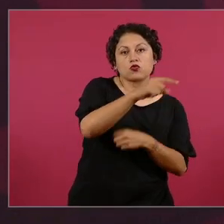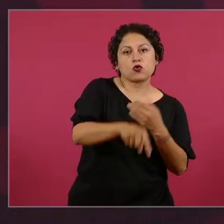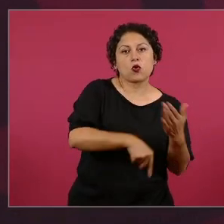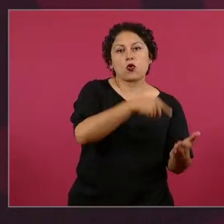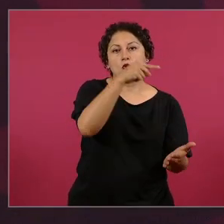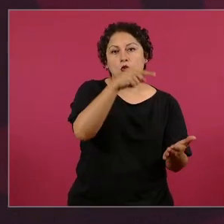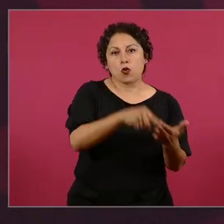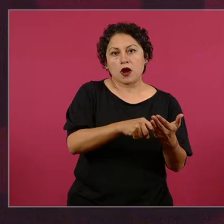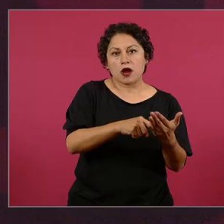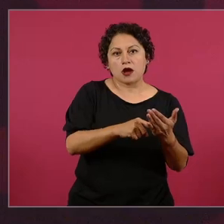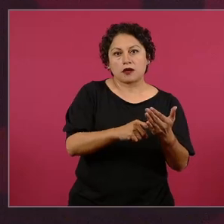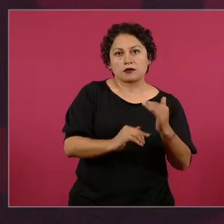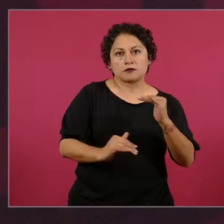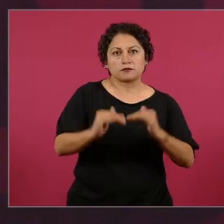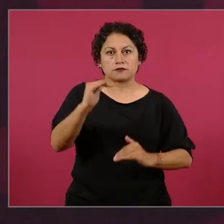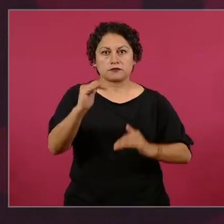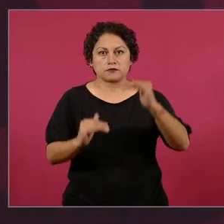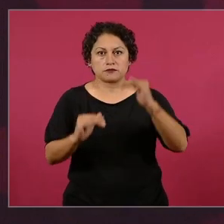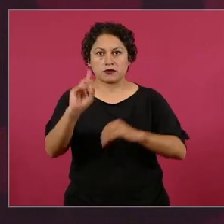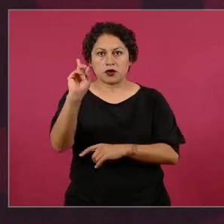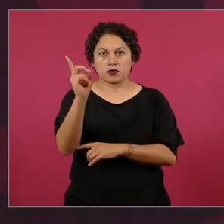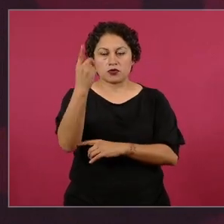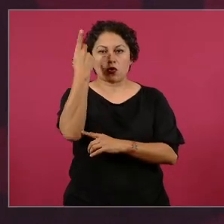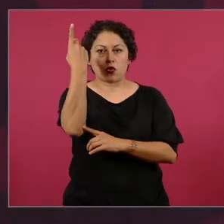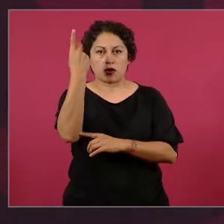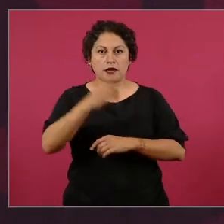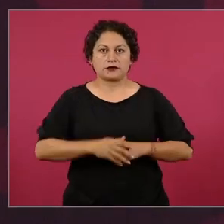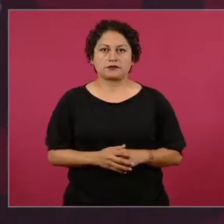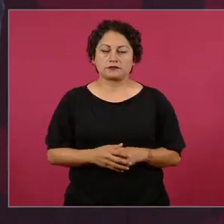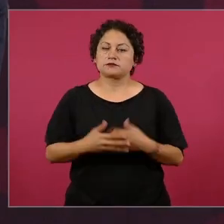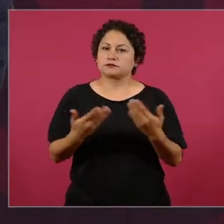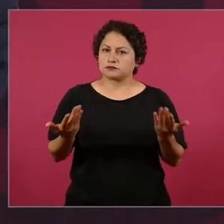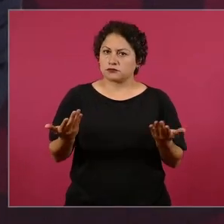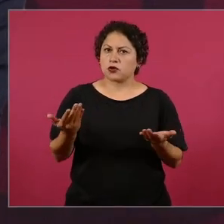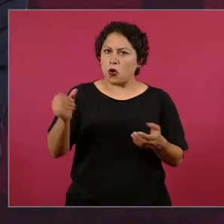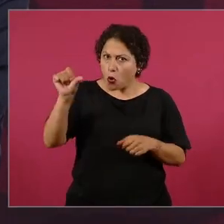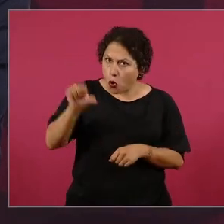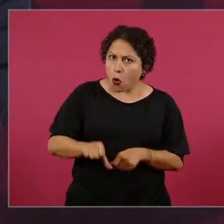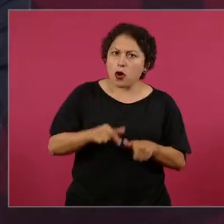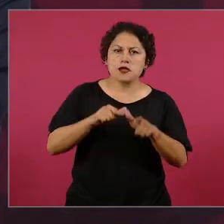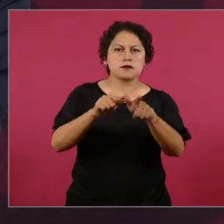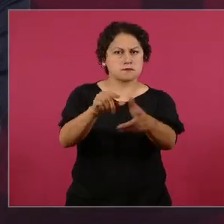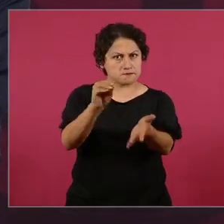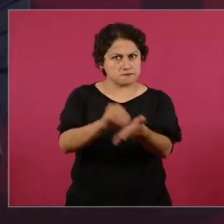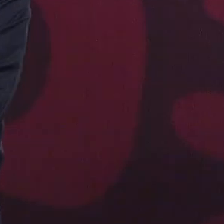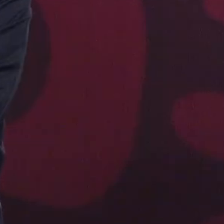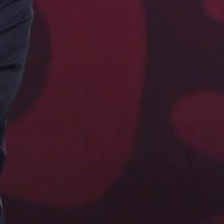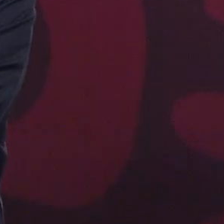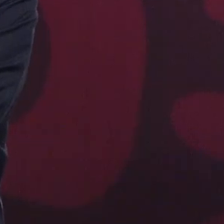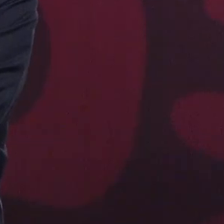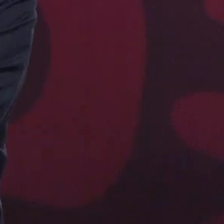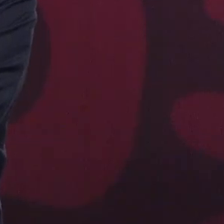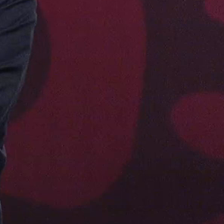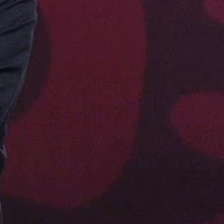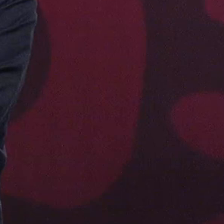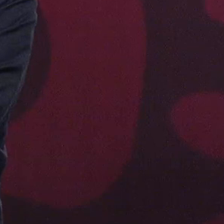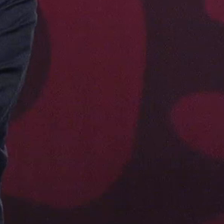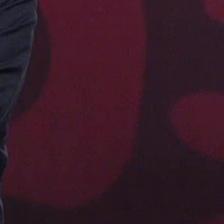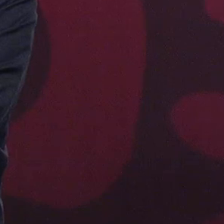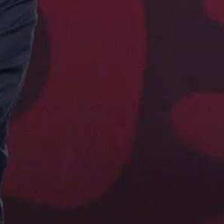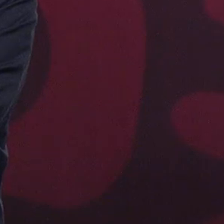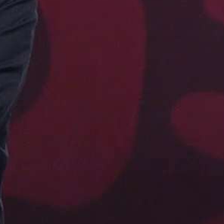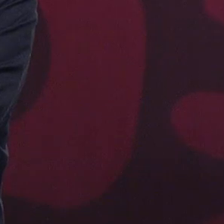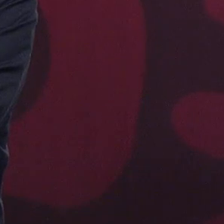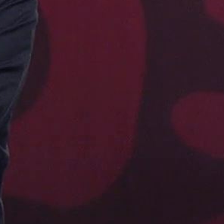ayer y sigue siendo hoy aún con esta 19.60